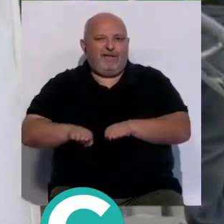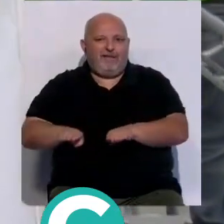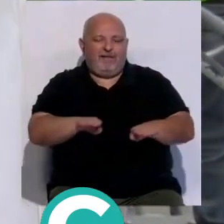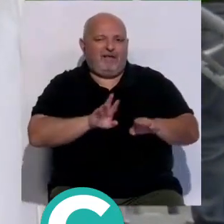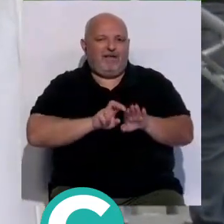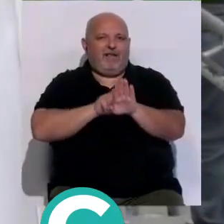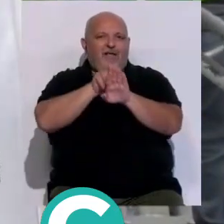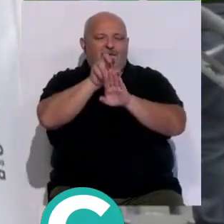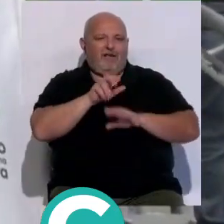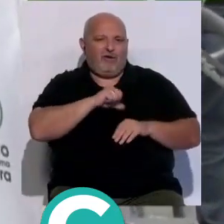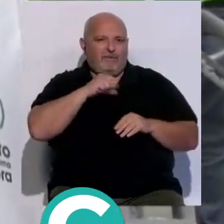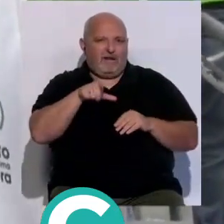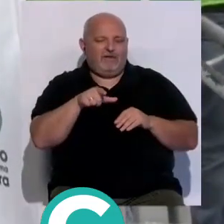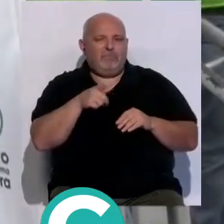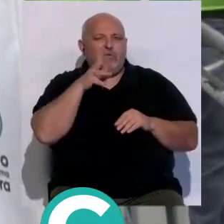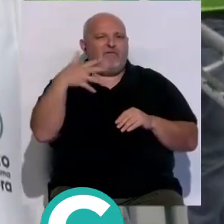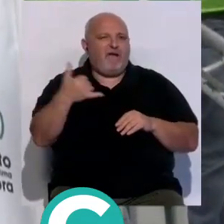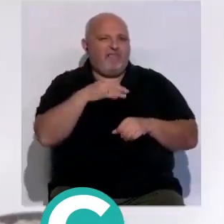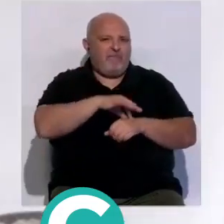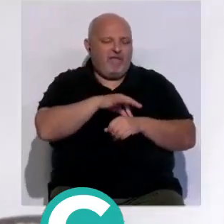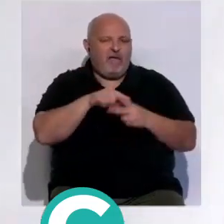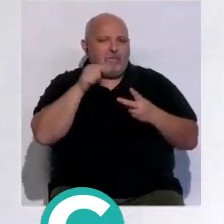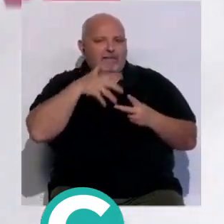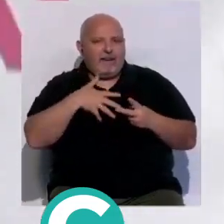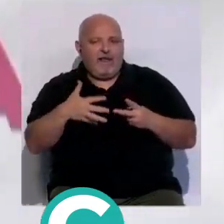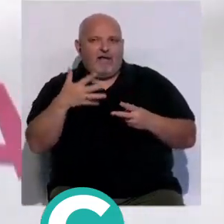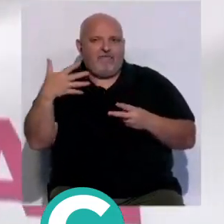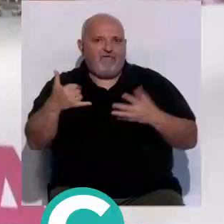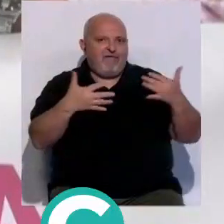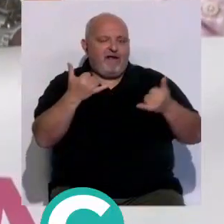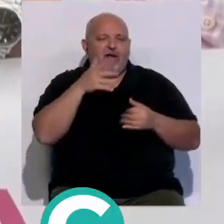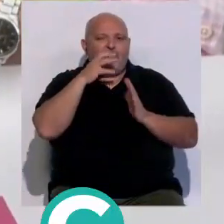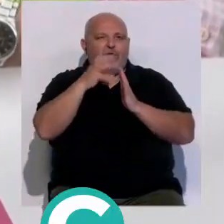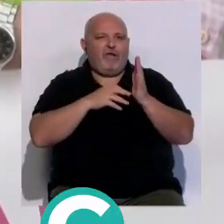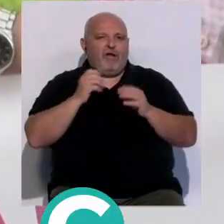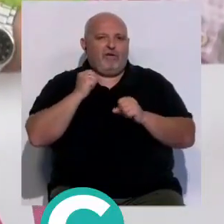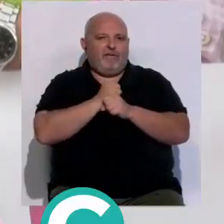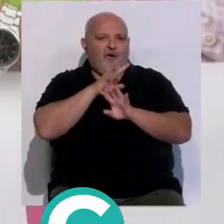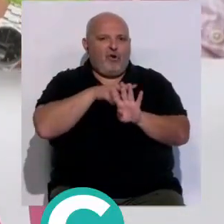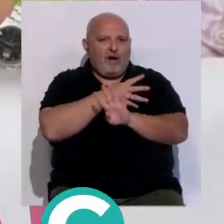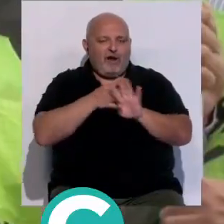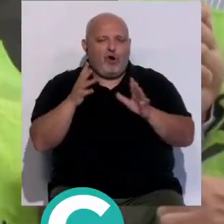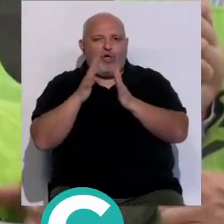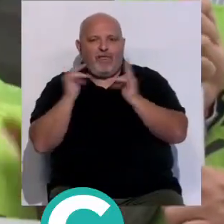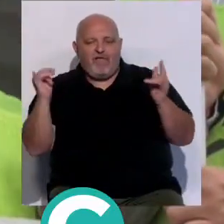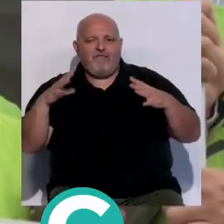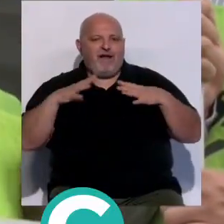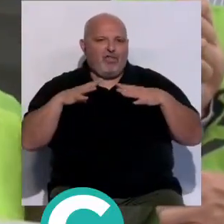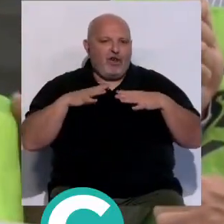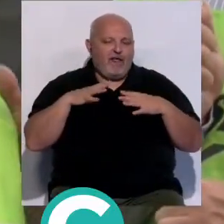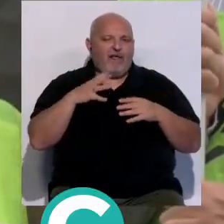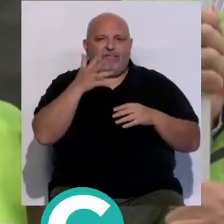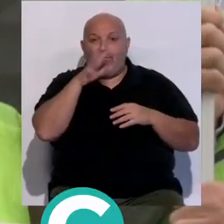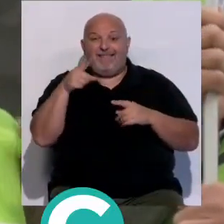entrada al centro hospitalario bajas por enfermedad maternidad y paternidad reducciones de jornada conciliación vacaciones